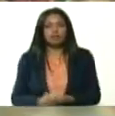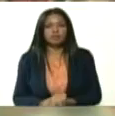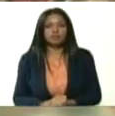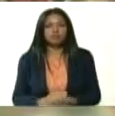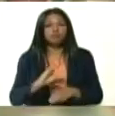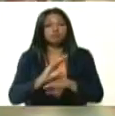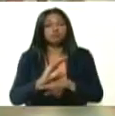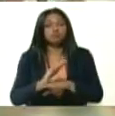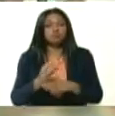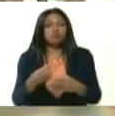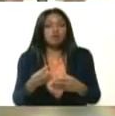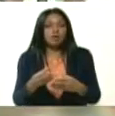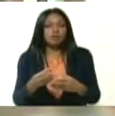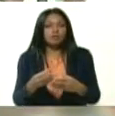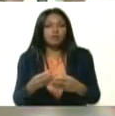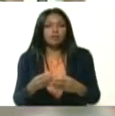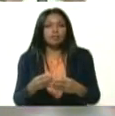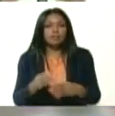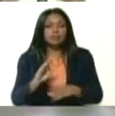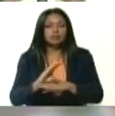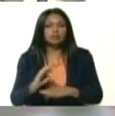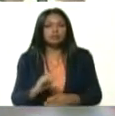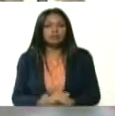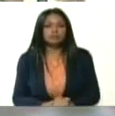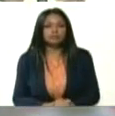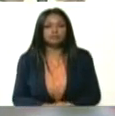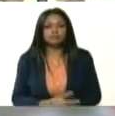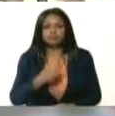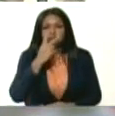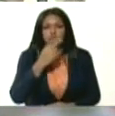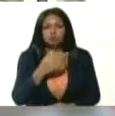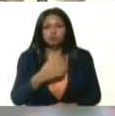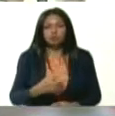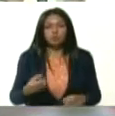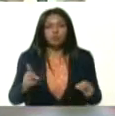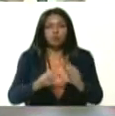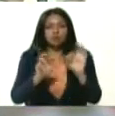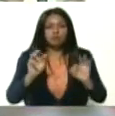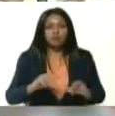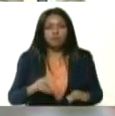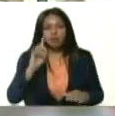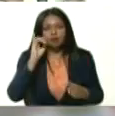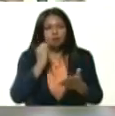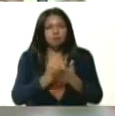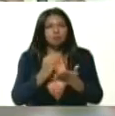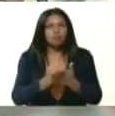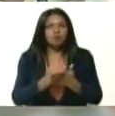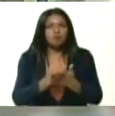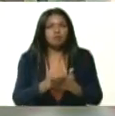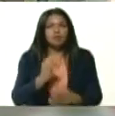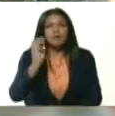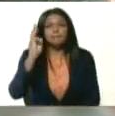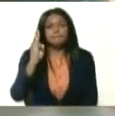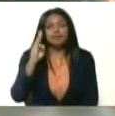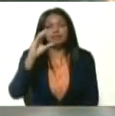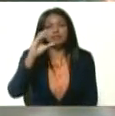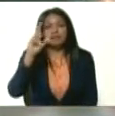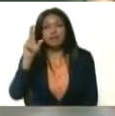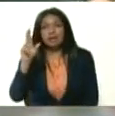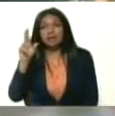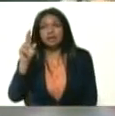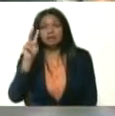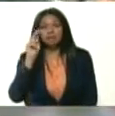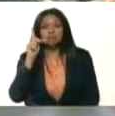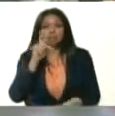protección, llega respiradores, llega pruebas de PCR. Ahí va a estar la